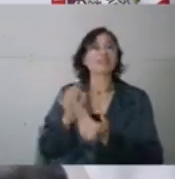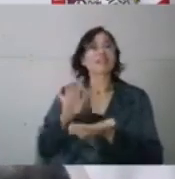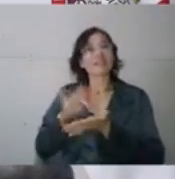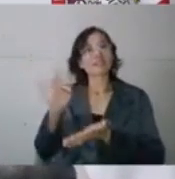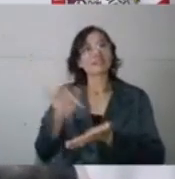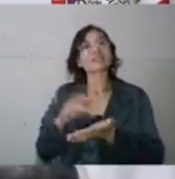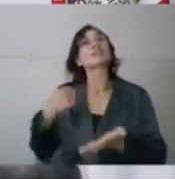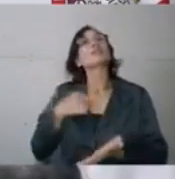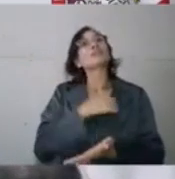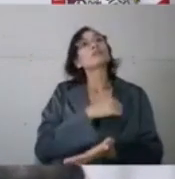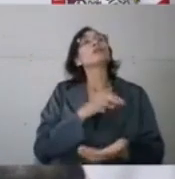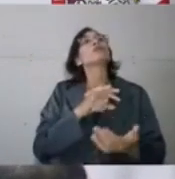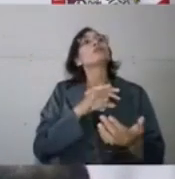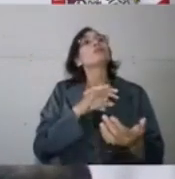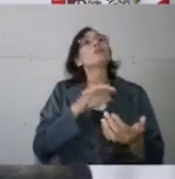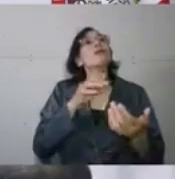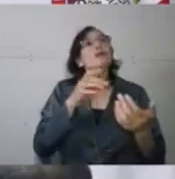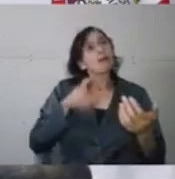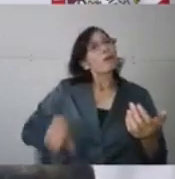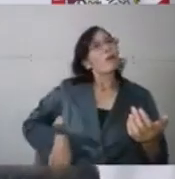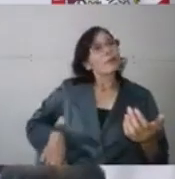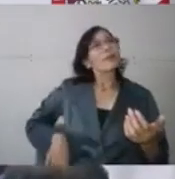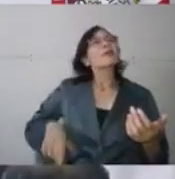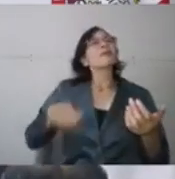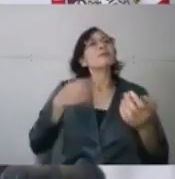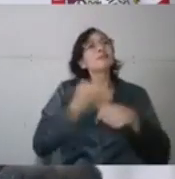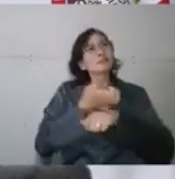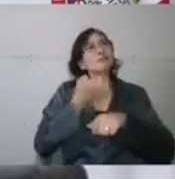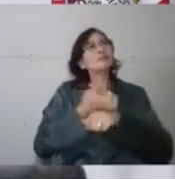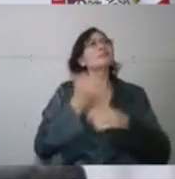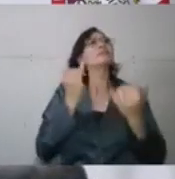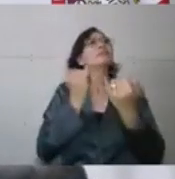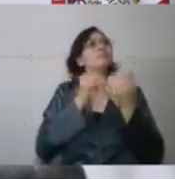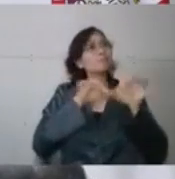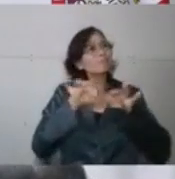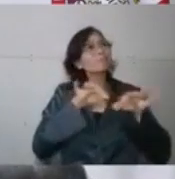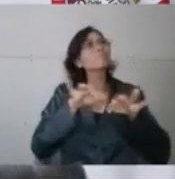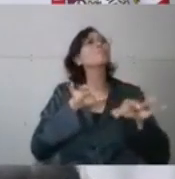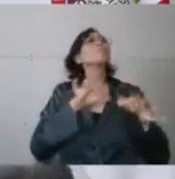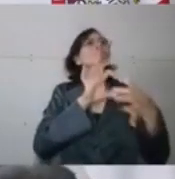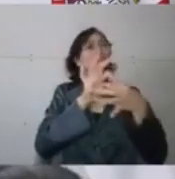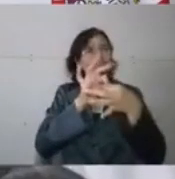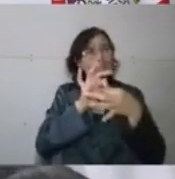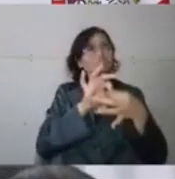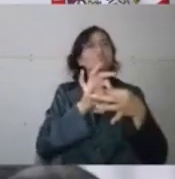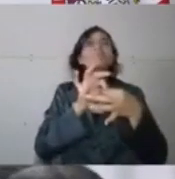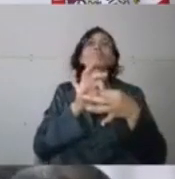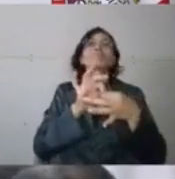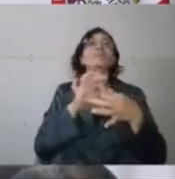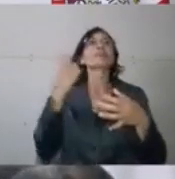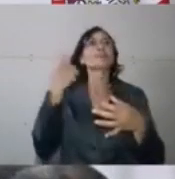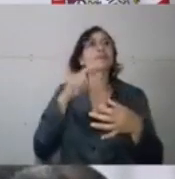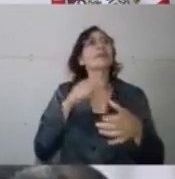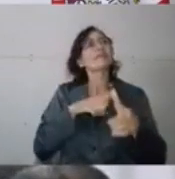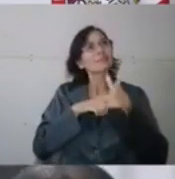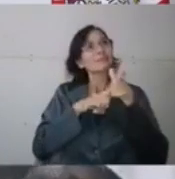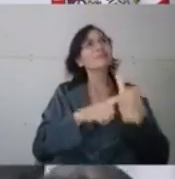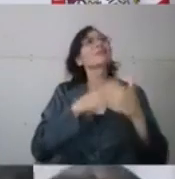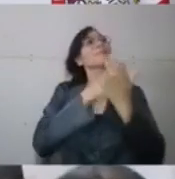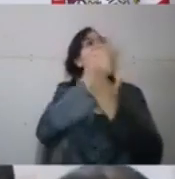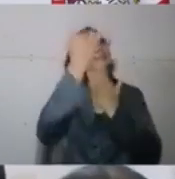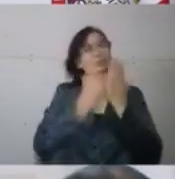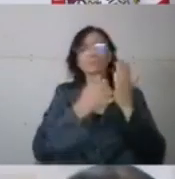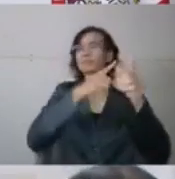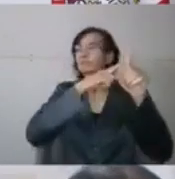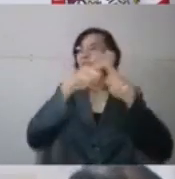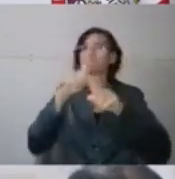y que vienen muchos más proyectos en beneficio de los tijuaneses y no se diga en el tema de seguridad y de todas las secretarías